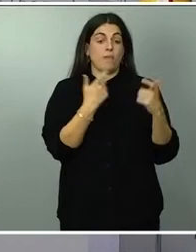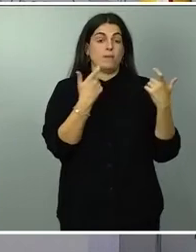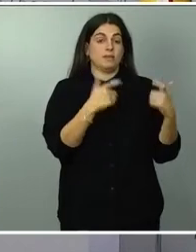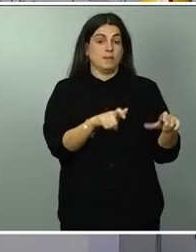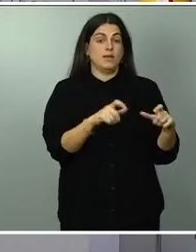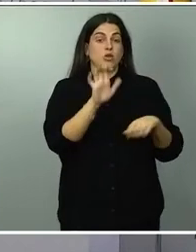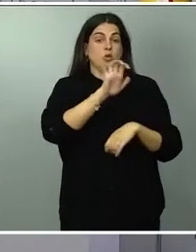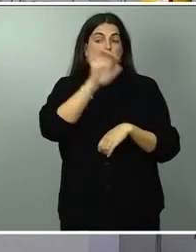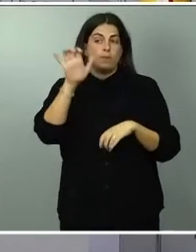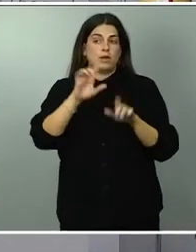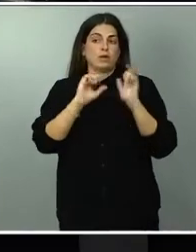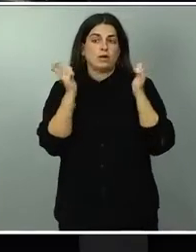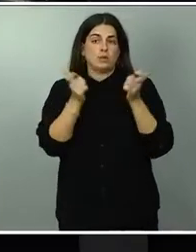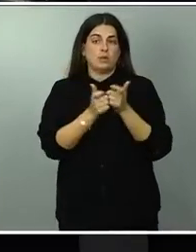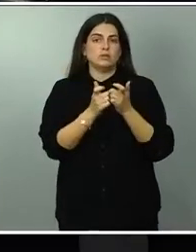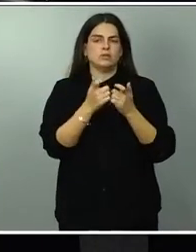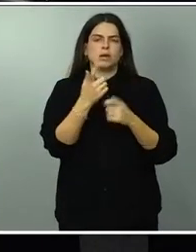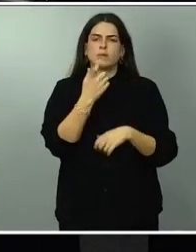ayer